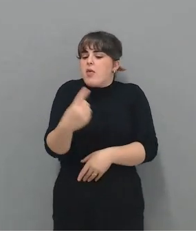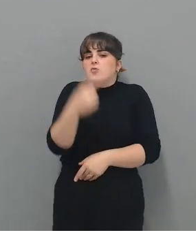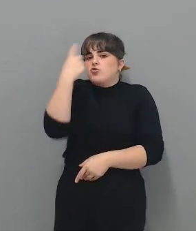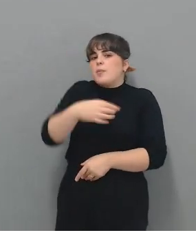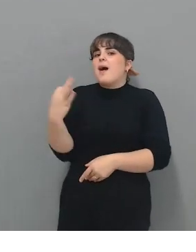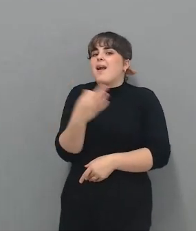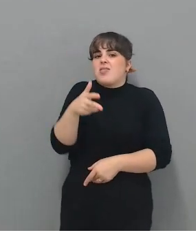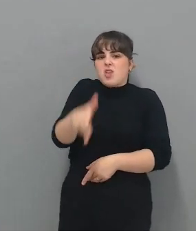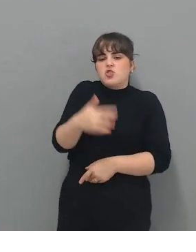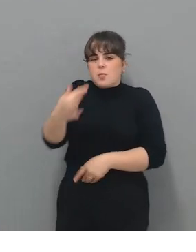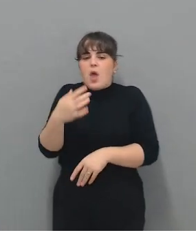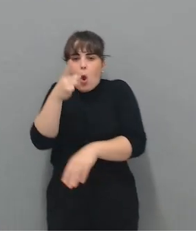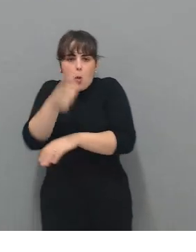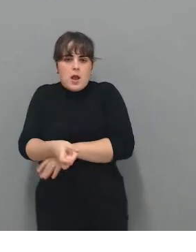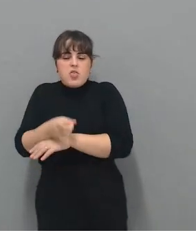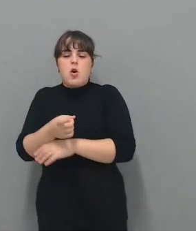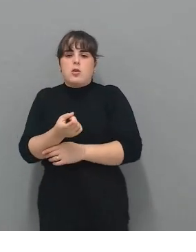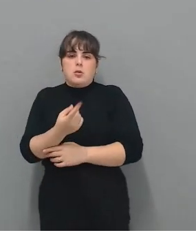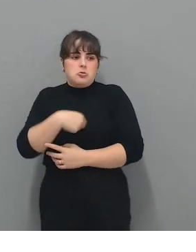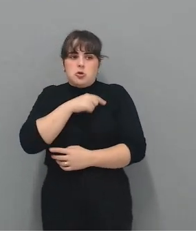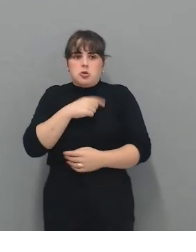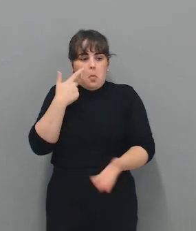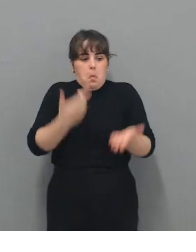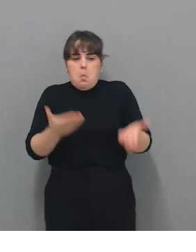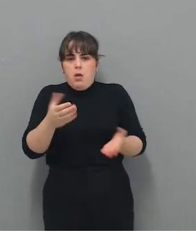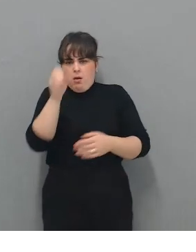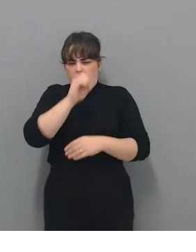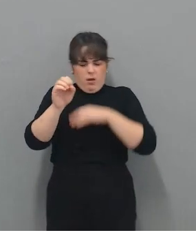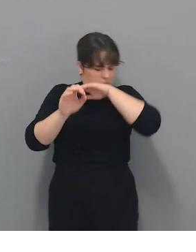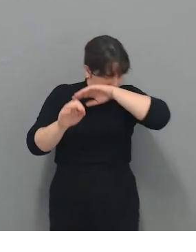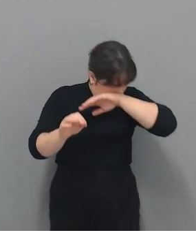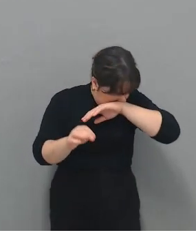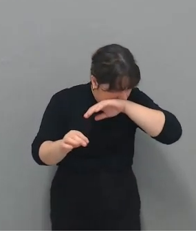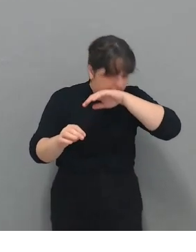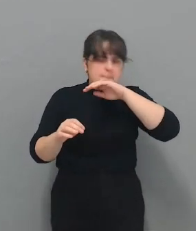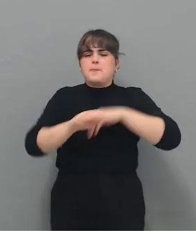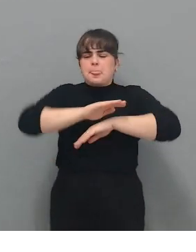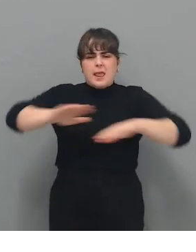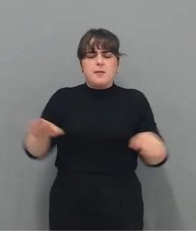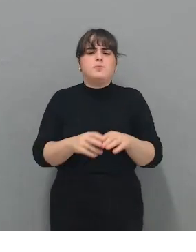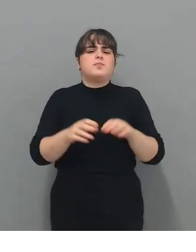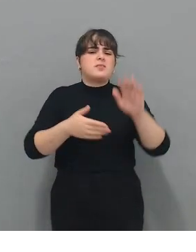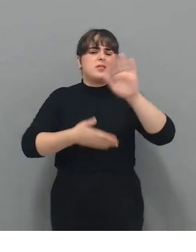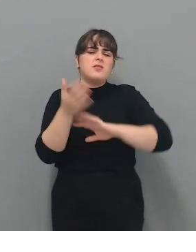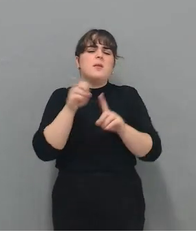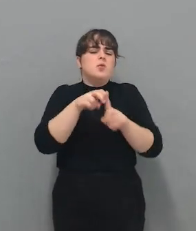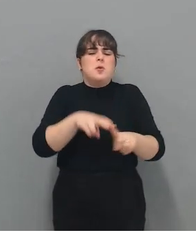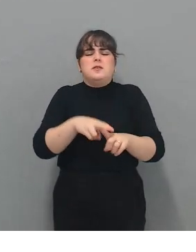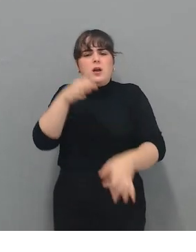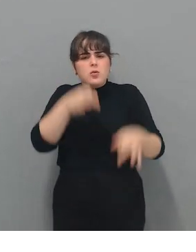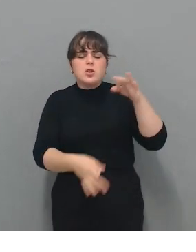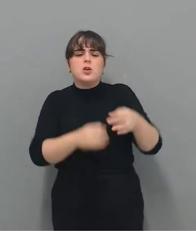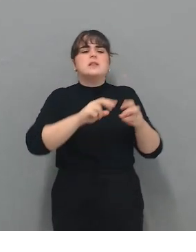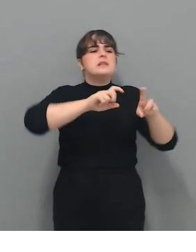No entramos a valorar, no entramos nada. Explicamos cuáles son los conceptos jurídicos, cuáles son los contratos que existen,